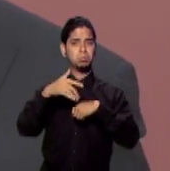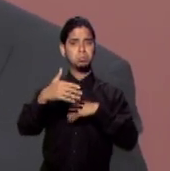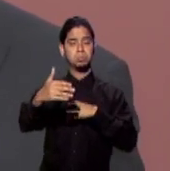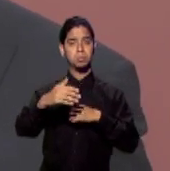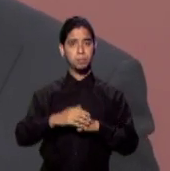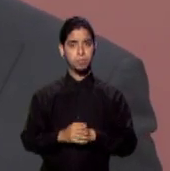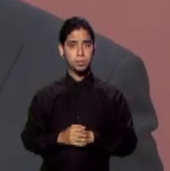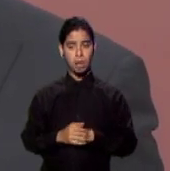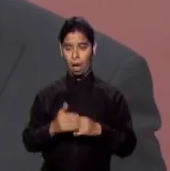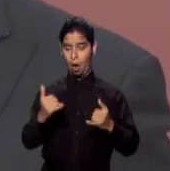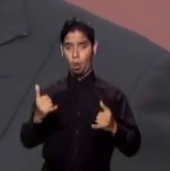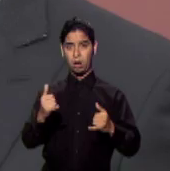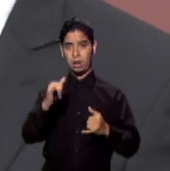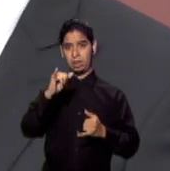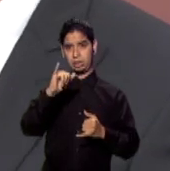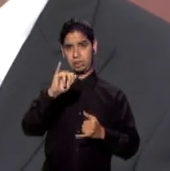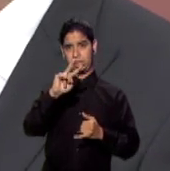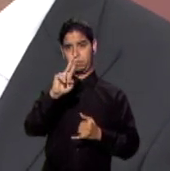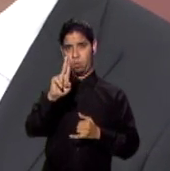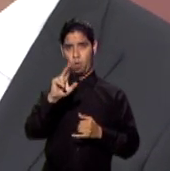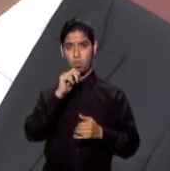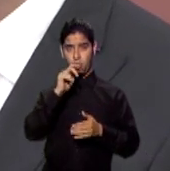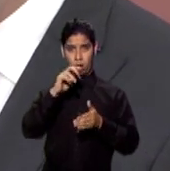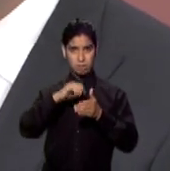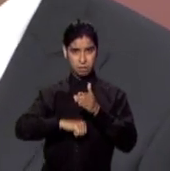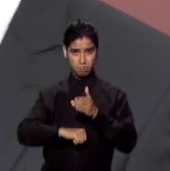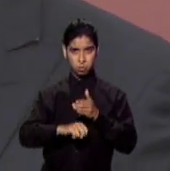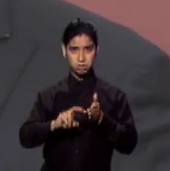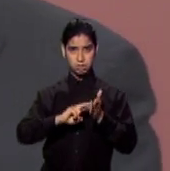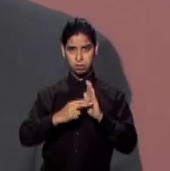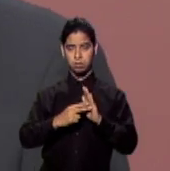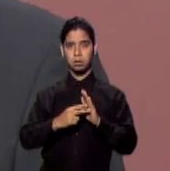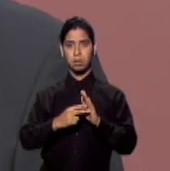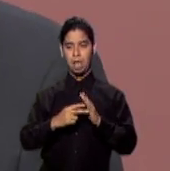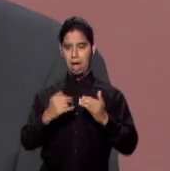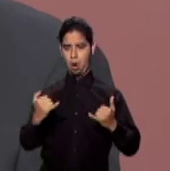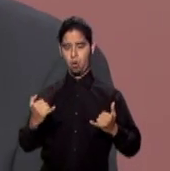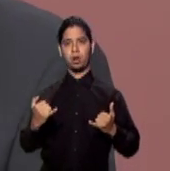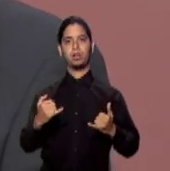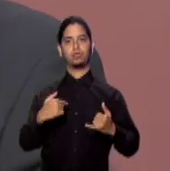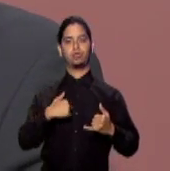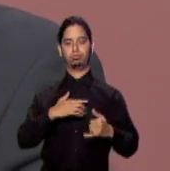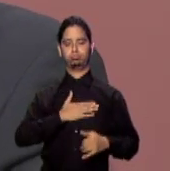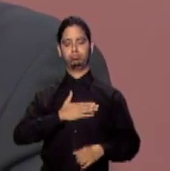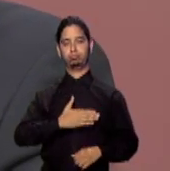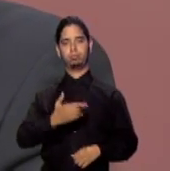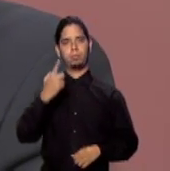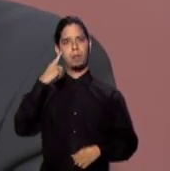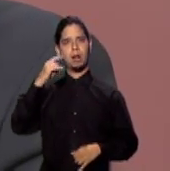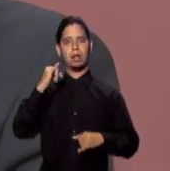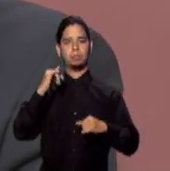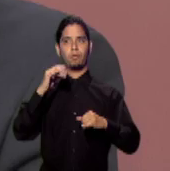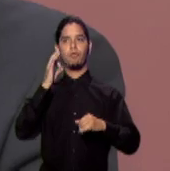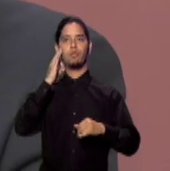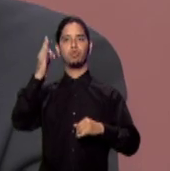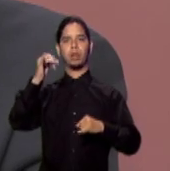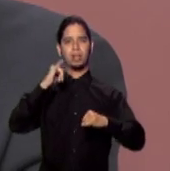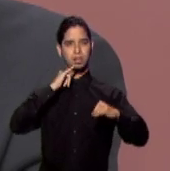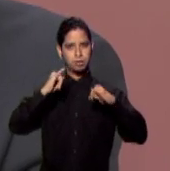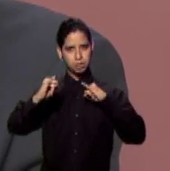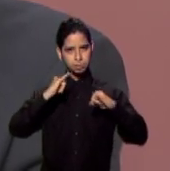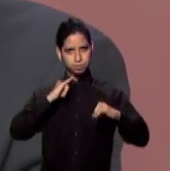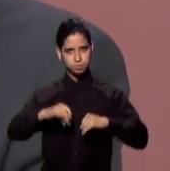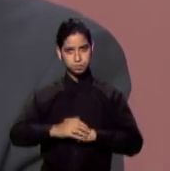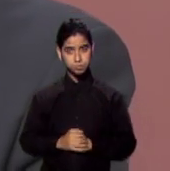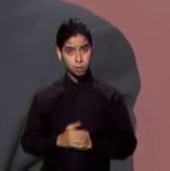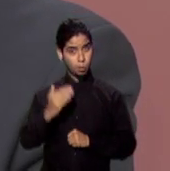hacemos ahora, desde ahora les digo que estoy disponible para las entrevistas. Porque les